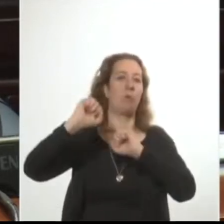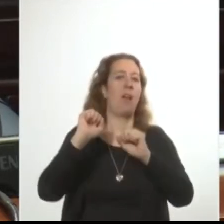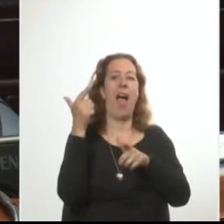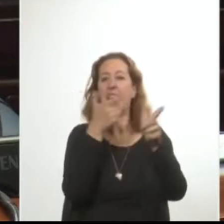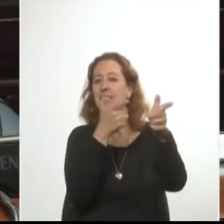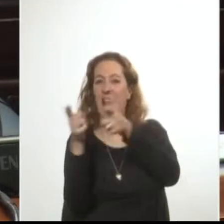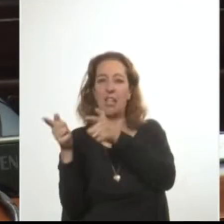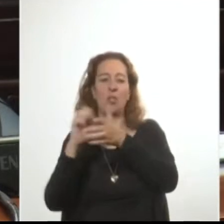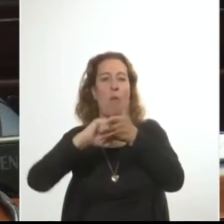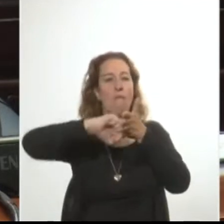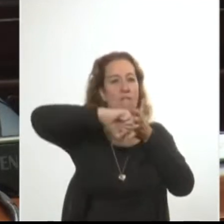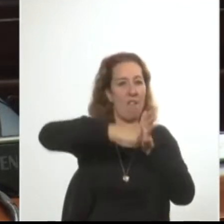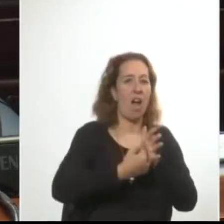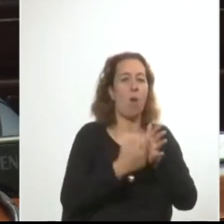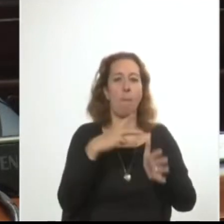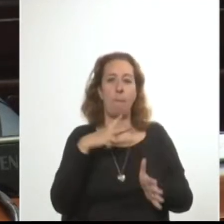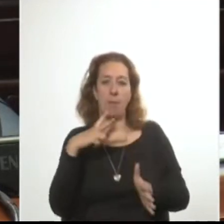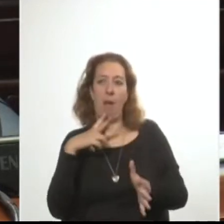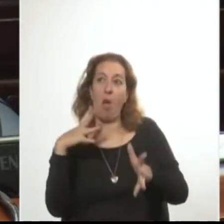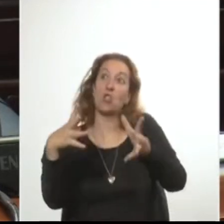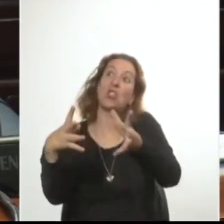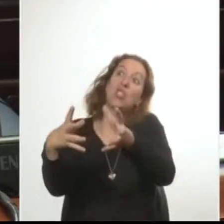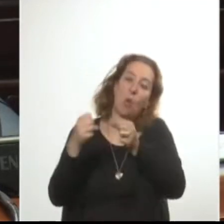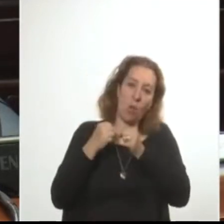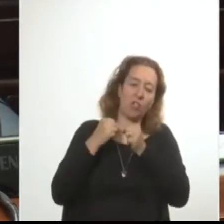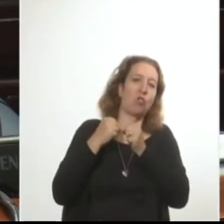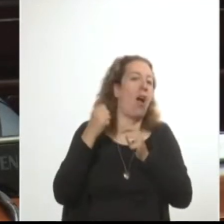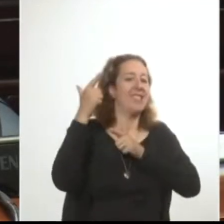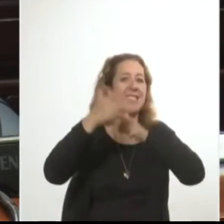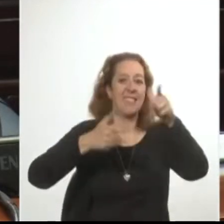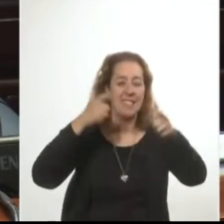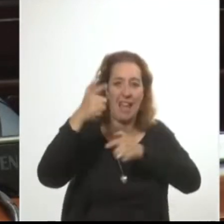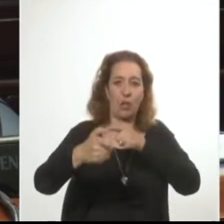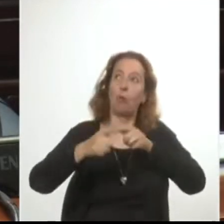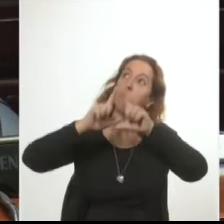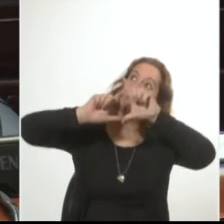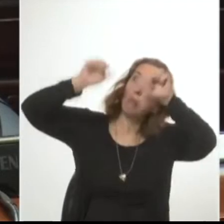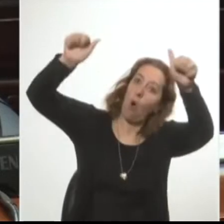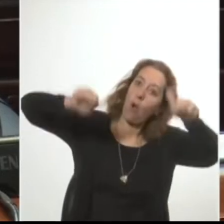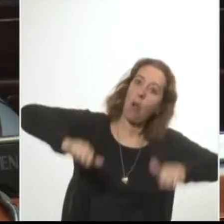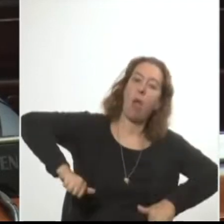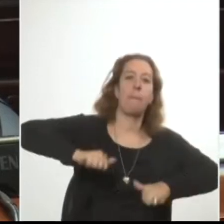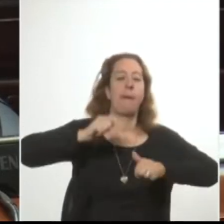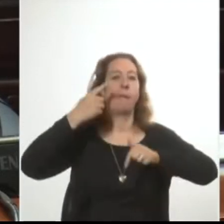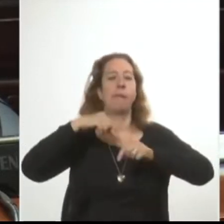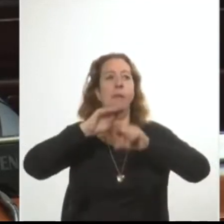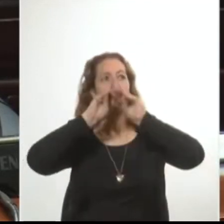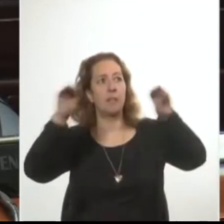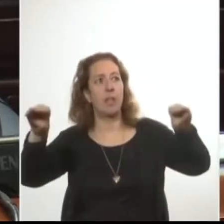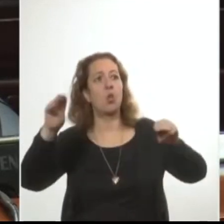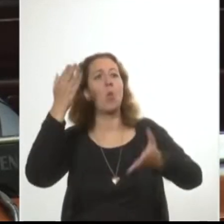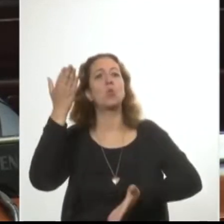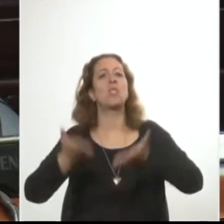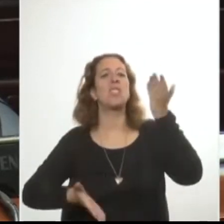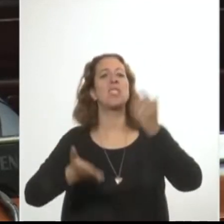a privados, secuestros y asesinatos, proclamas, amenazas y comunicados, anunciando la justicia popular